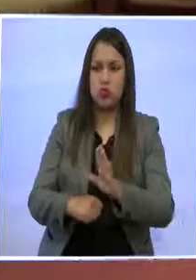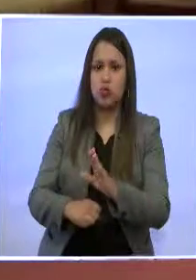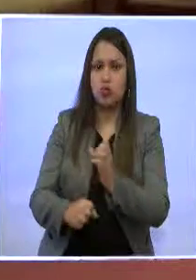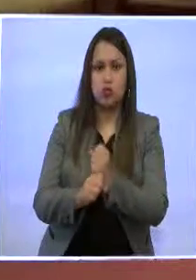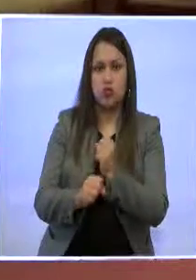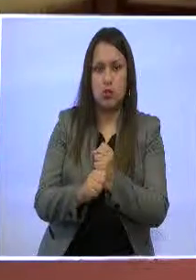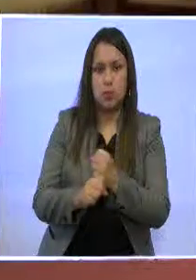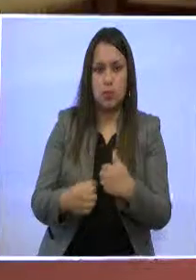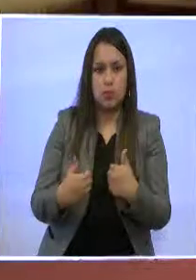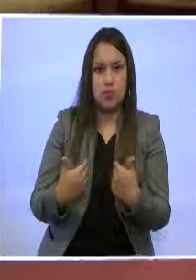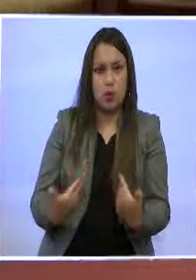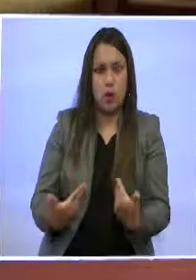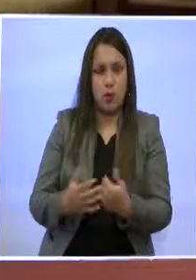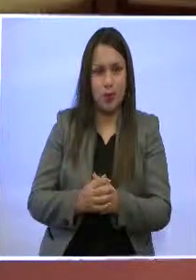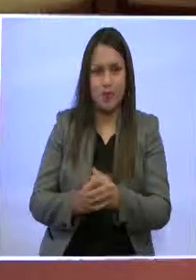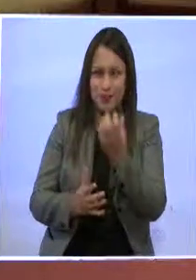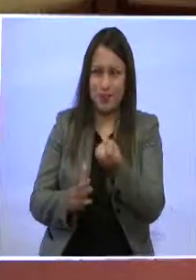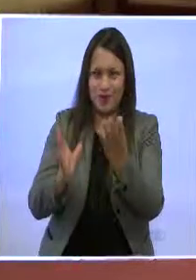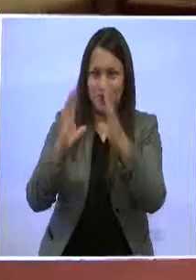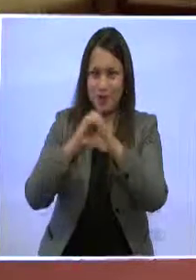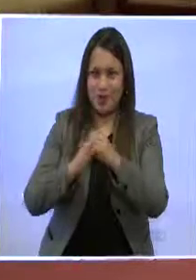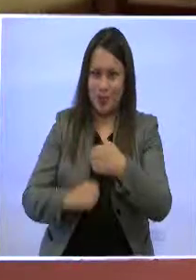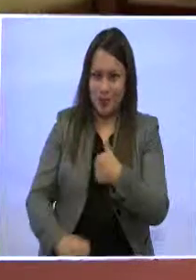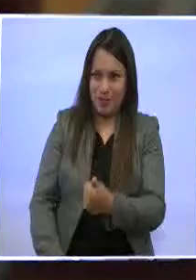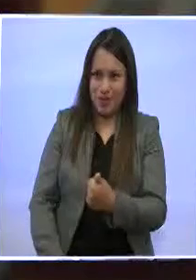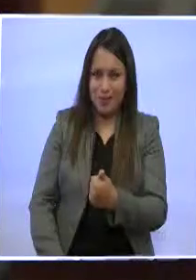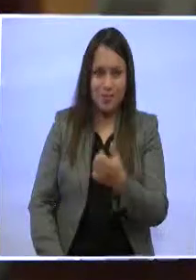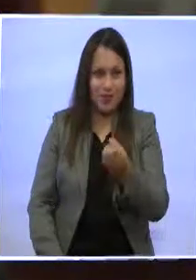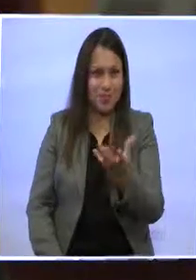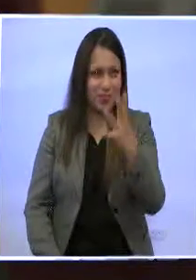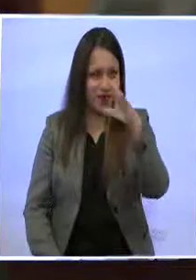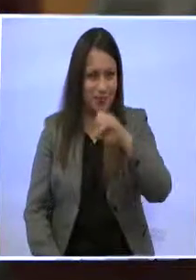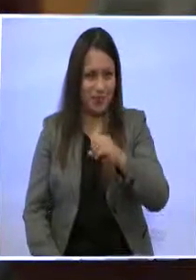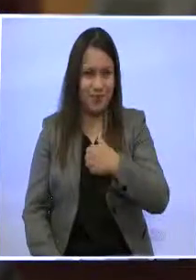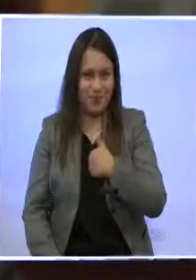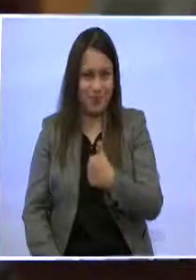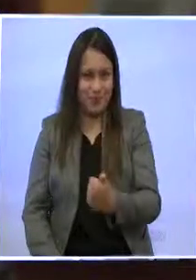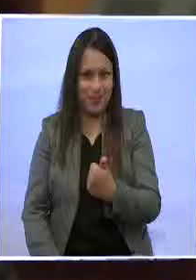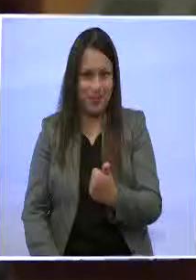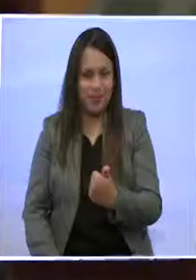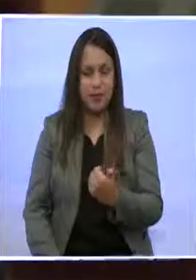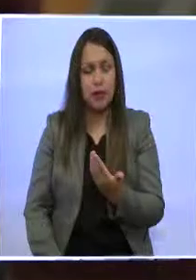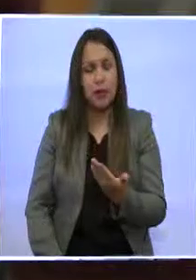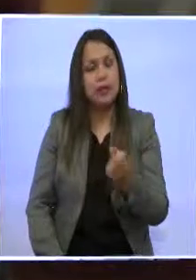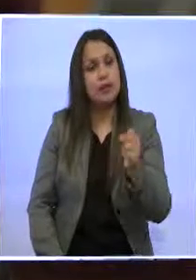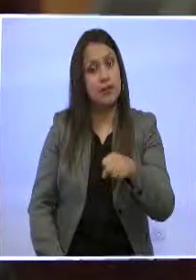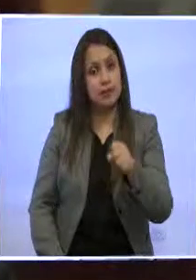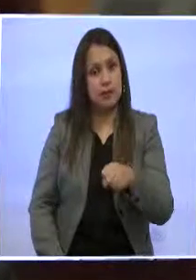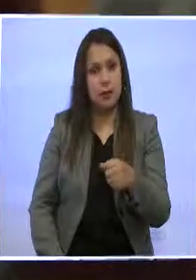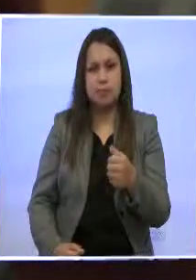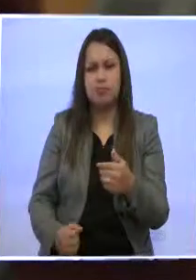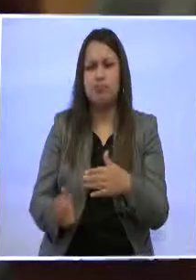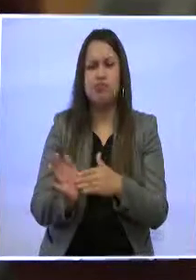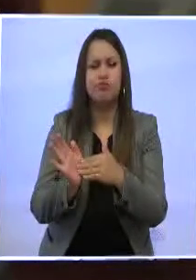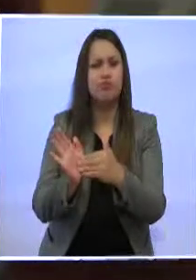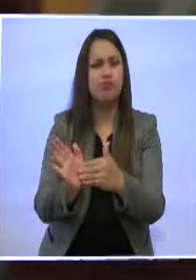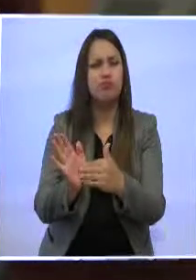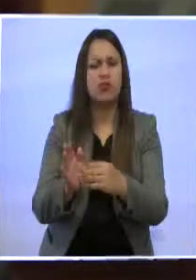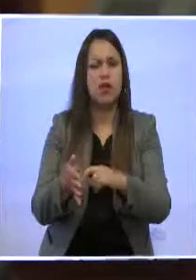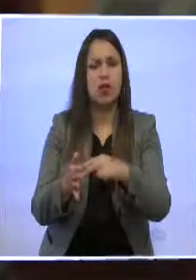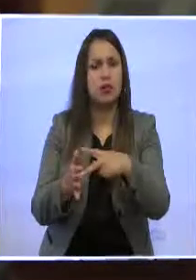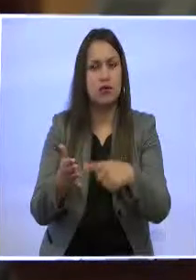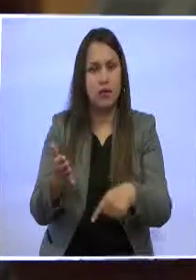del Distrito Metropolitano de Quito? Buenas noches, bienvenido. Buenas noches, muchas gracias. La rendición de cuentas es no solamente un requerimiento legal,